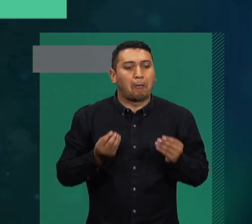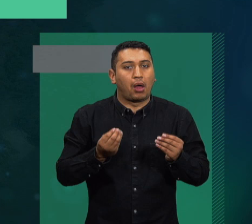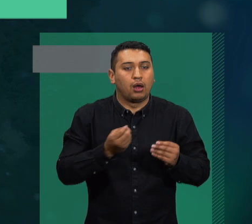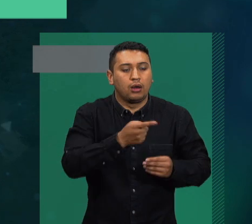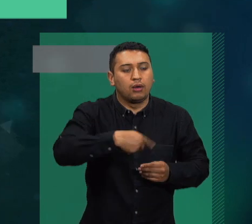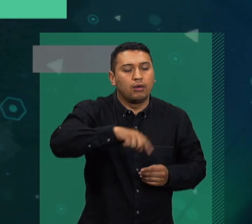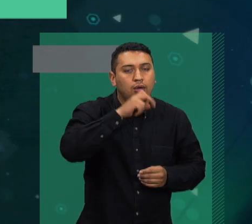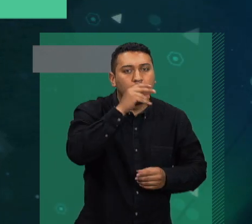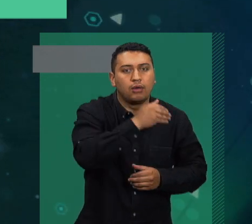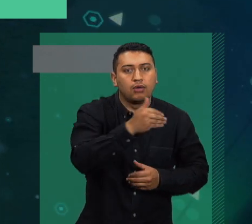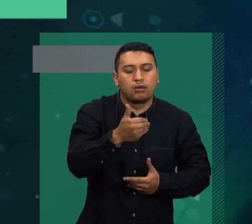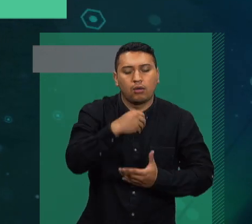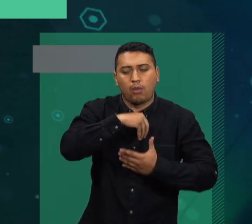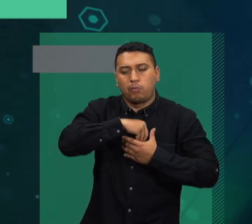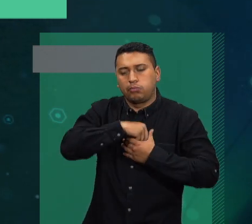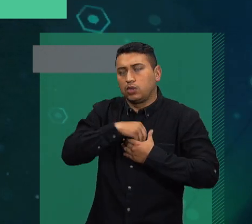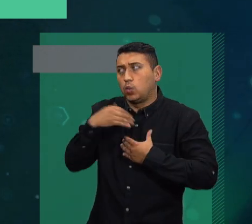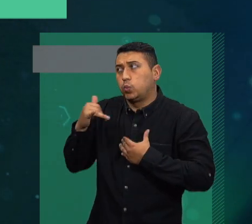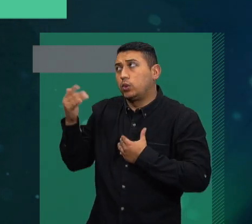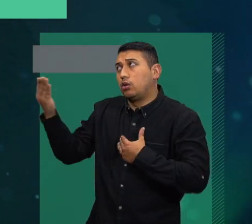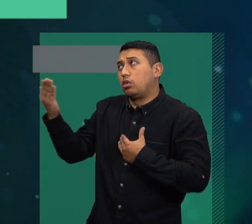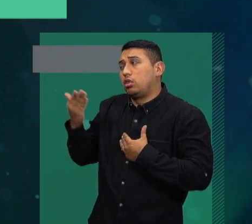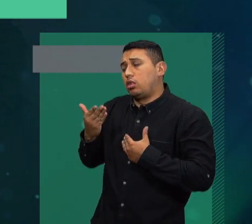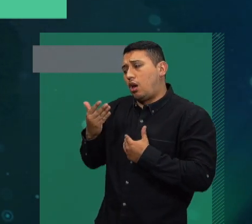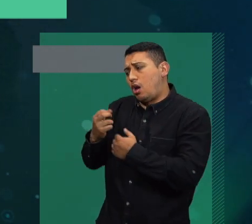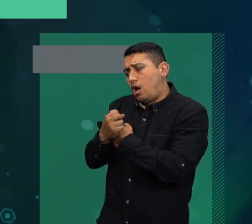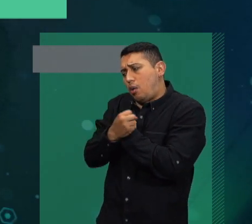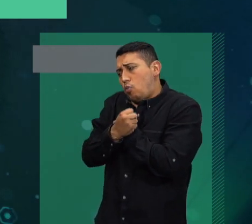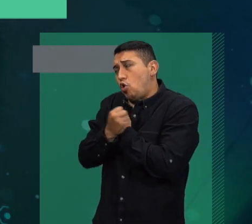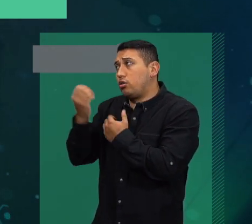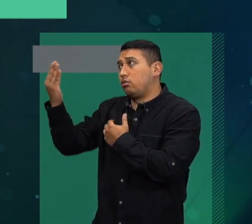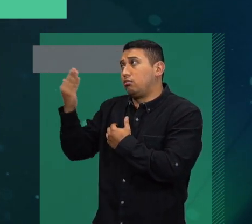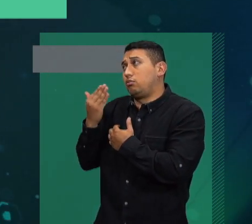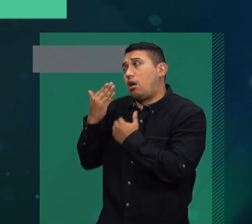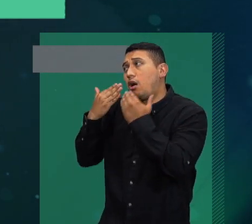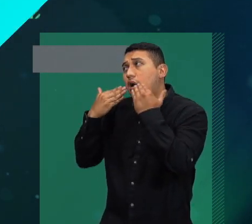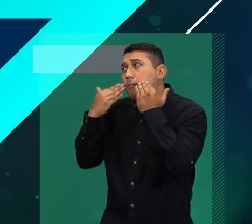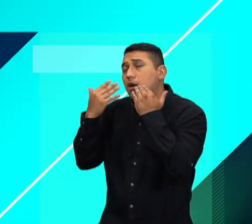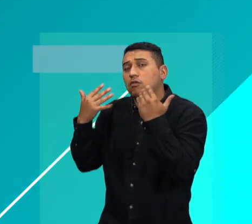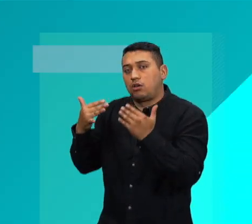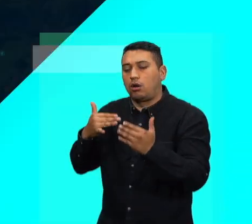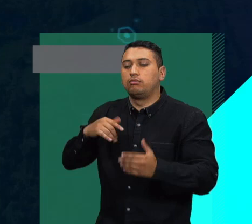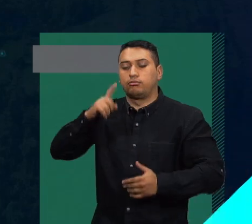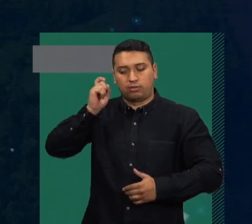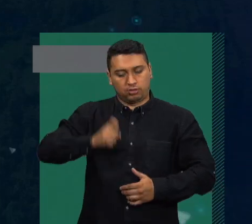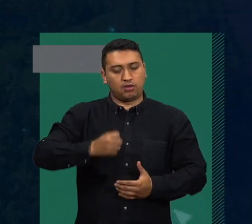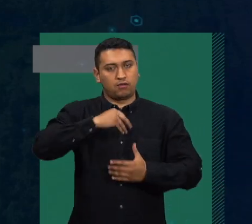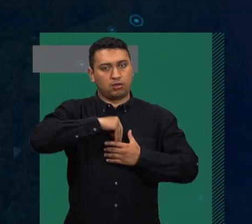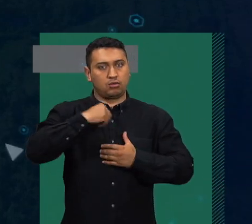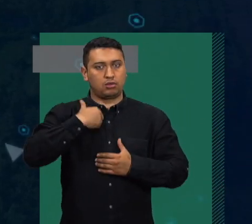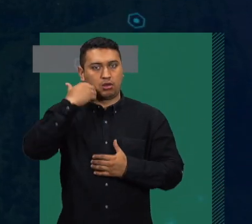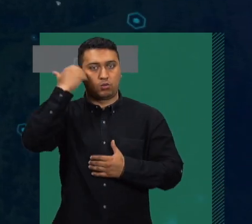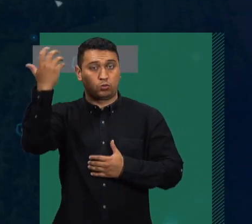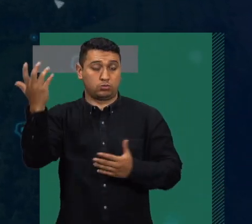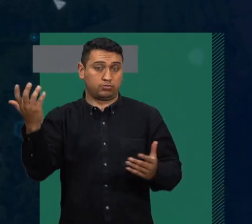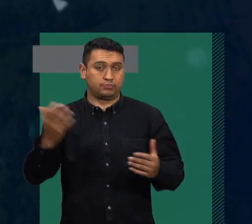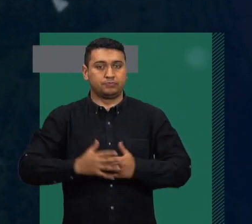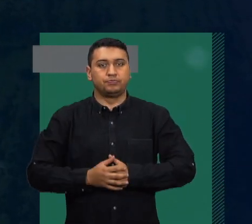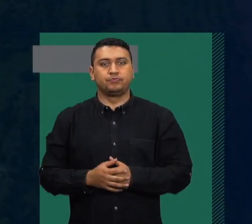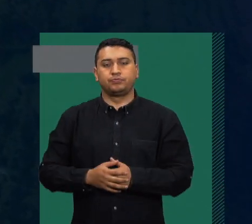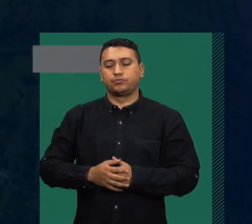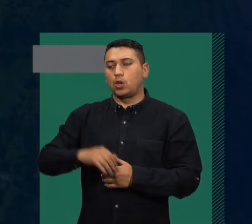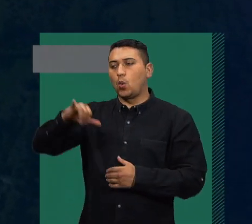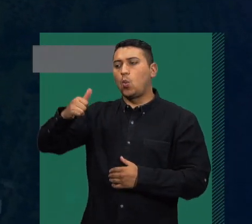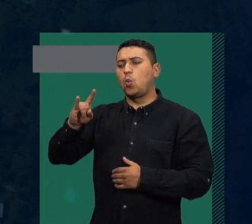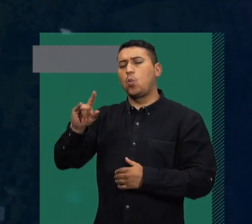manera más amable y más amorosa que nos sea posible. Ese es nuestro deber como adulto. Juan Carlos Bencón Escalante es